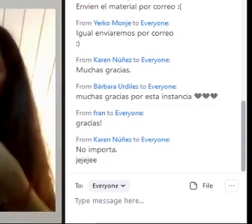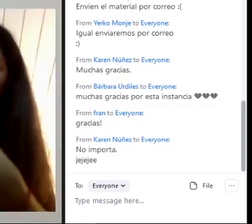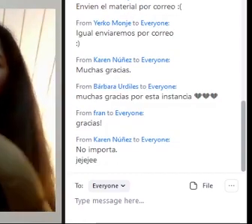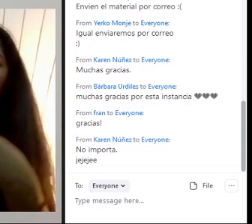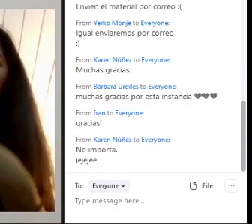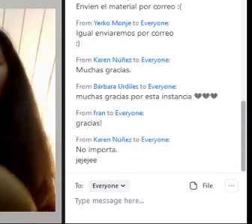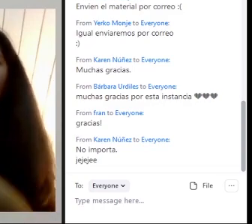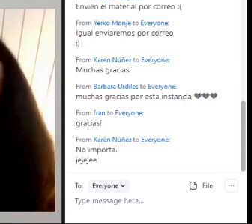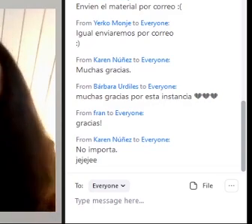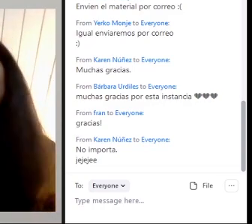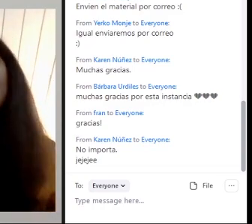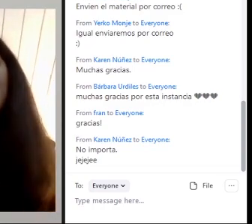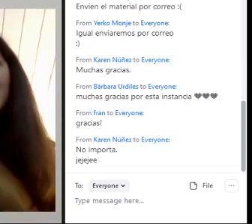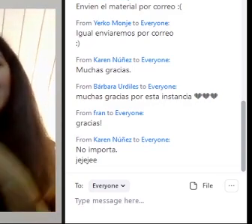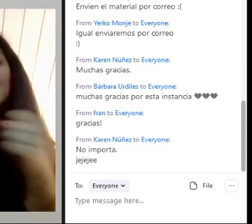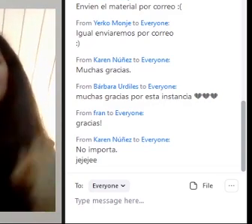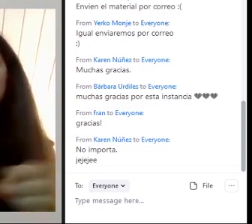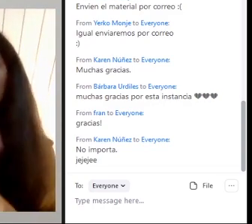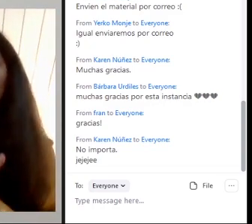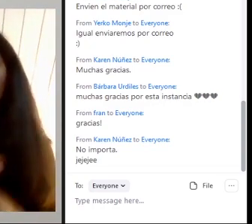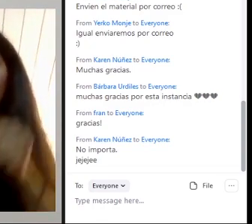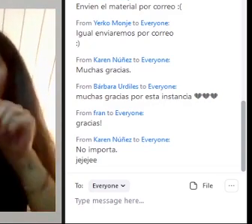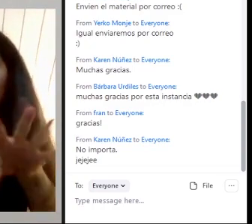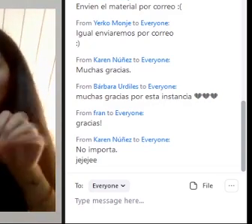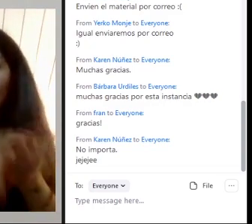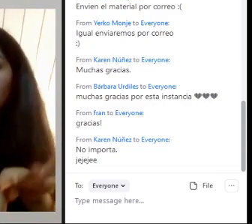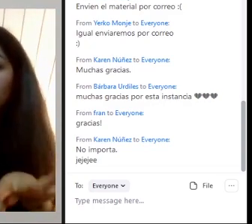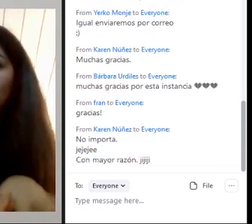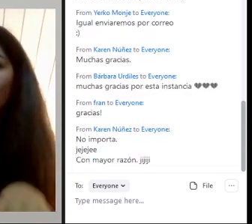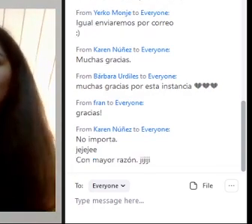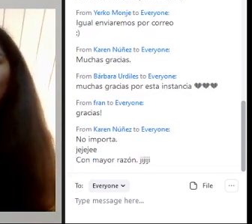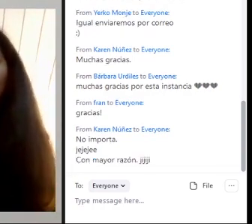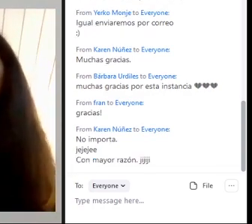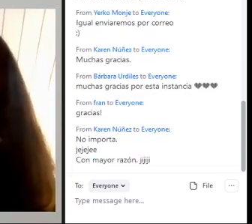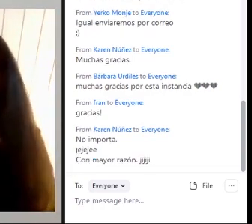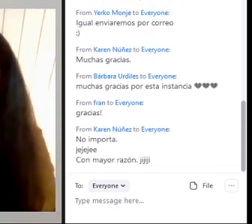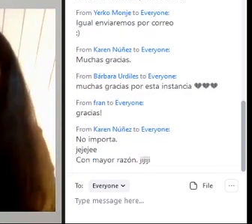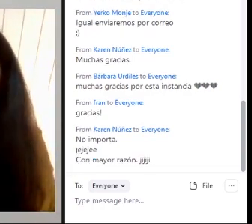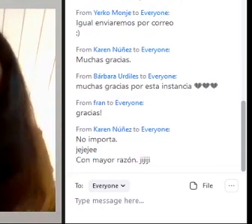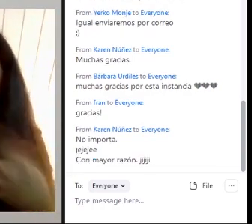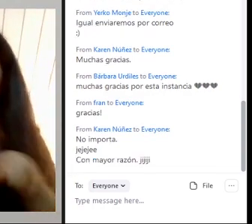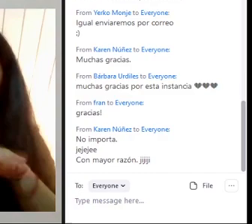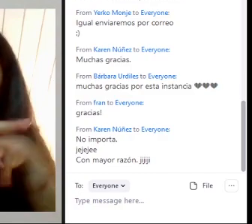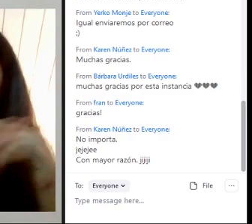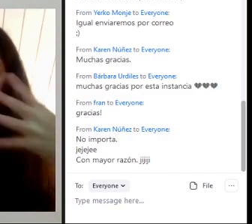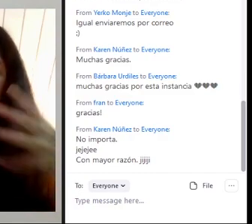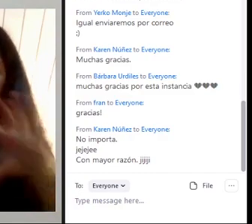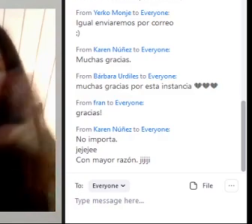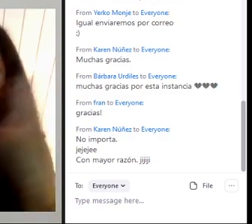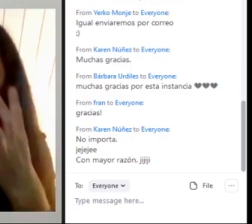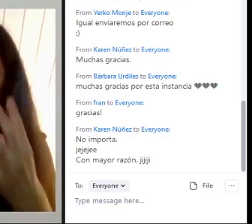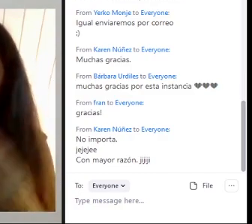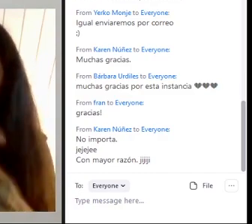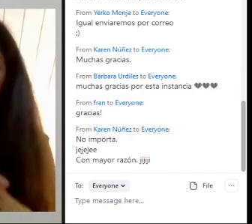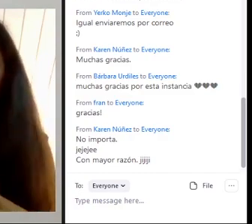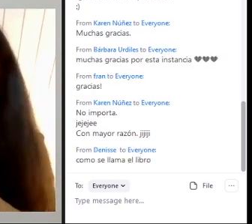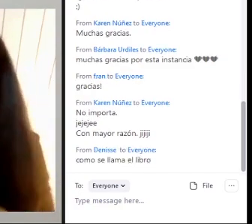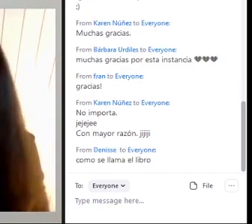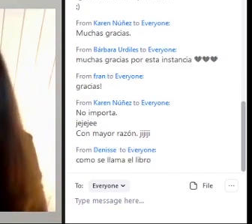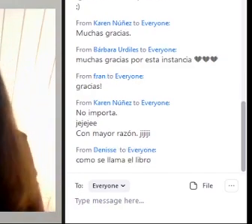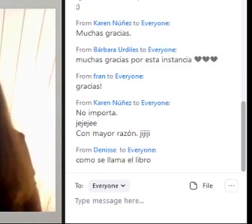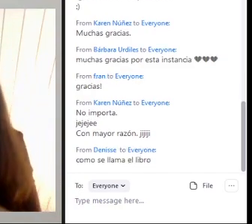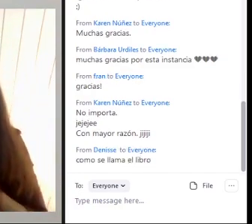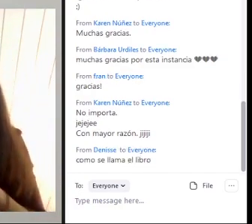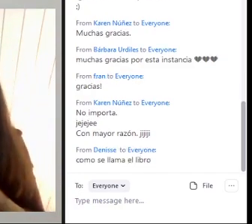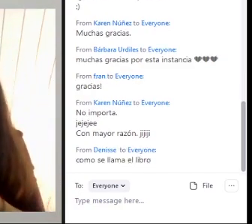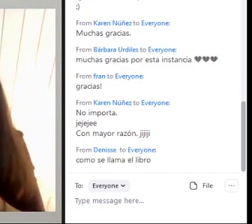diversidad sexual Y va a estar La encargada Educación de la OTD Que es la Cris Córdoba Que es una profesora Trans también Va a estar